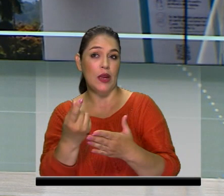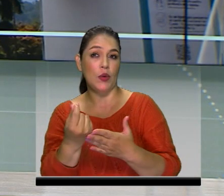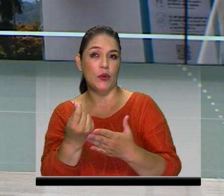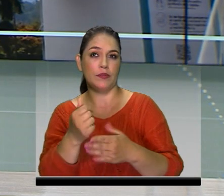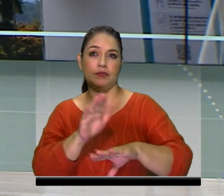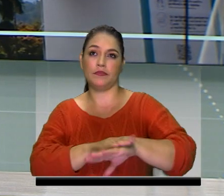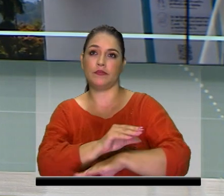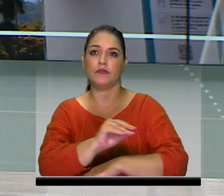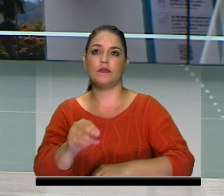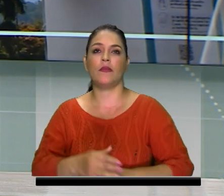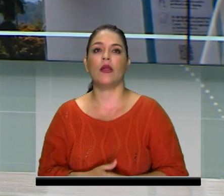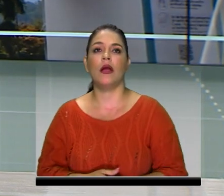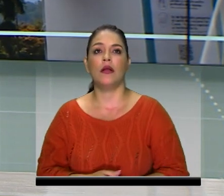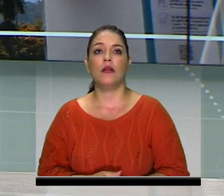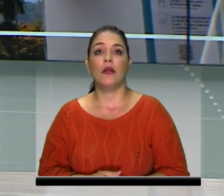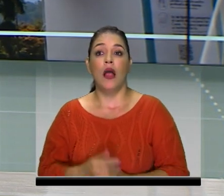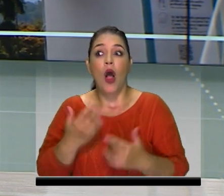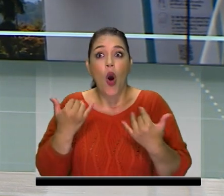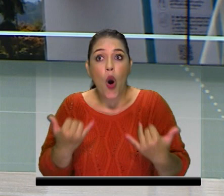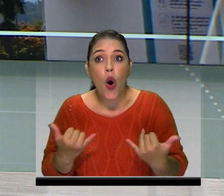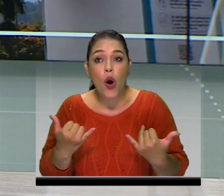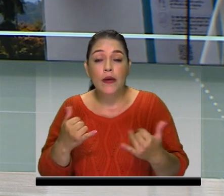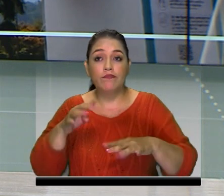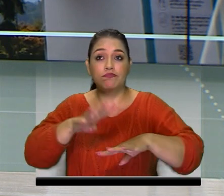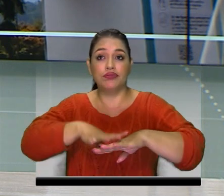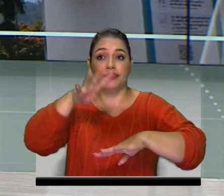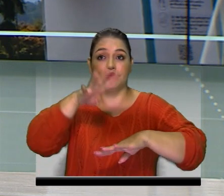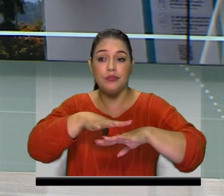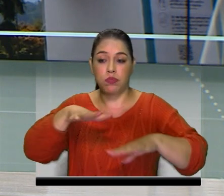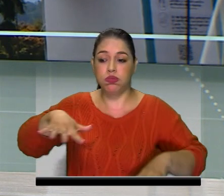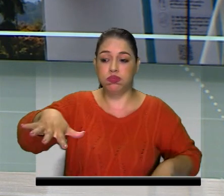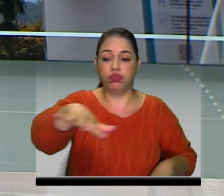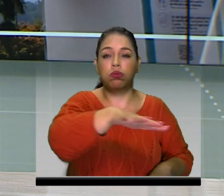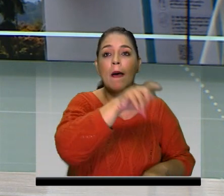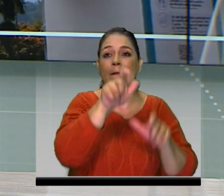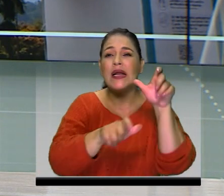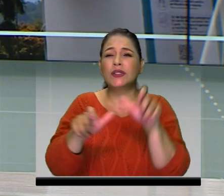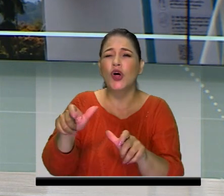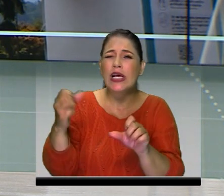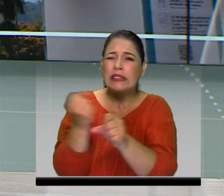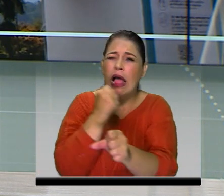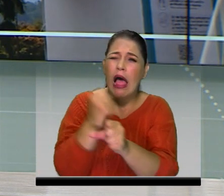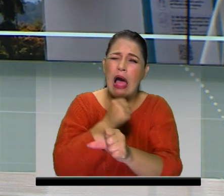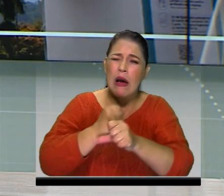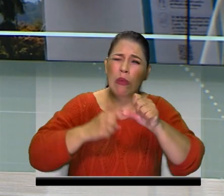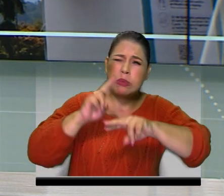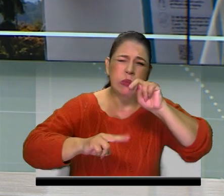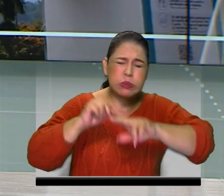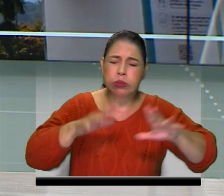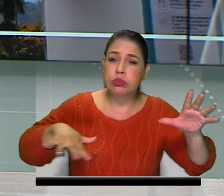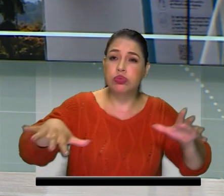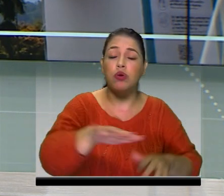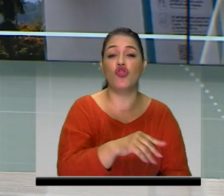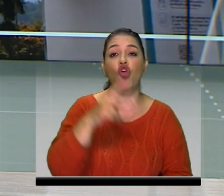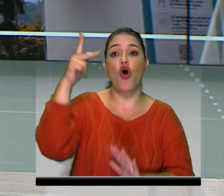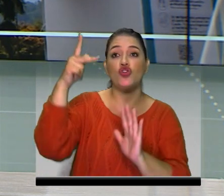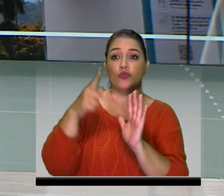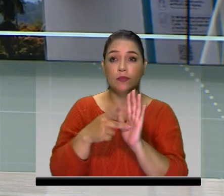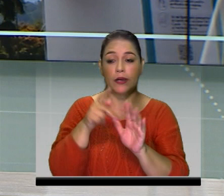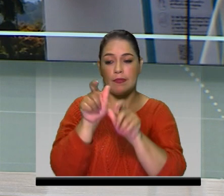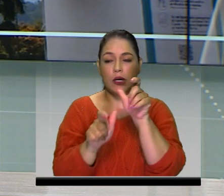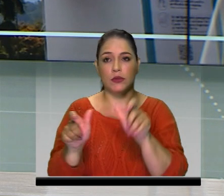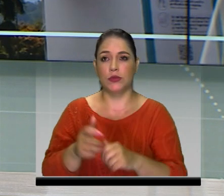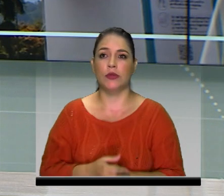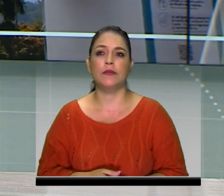Más de 2.000 personas trabajan a esta hora en el montaje para la apertura de la edición 34 de Colombia Tex. Solo